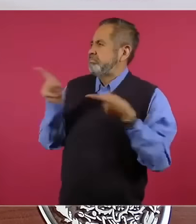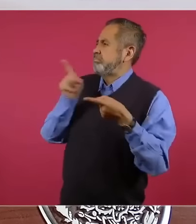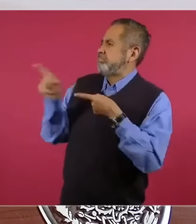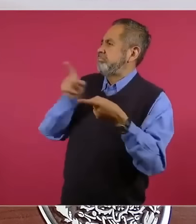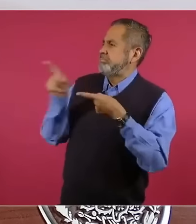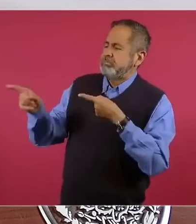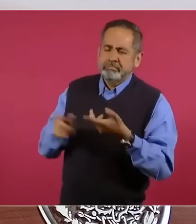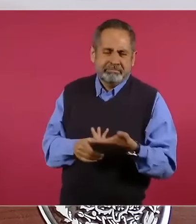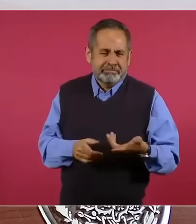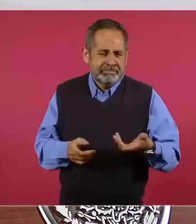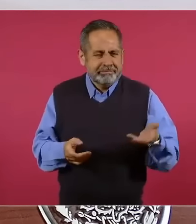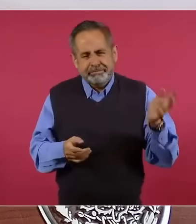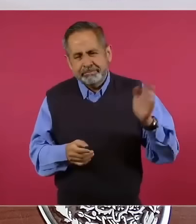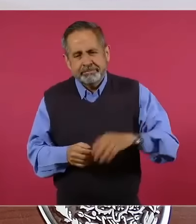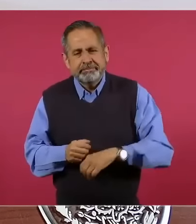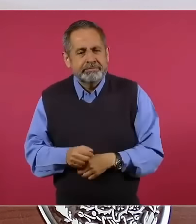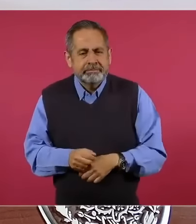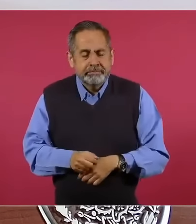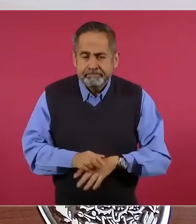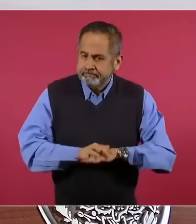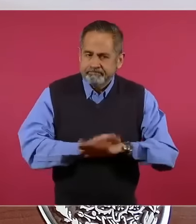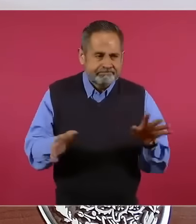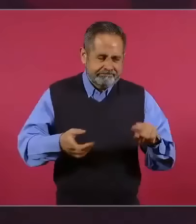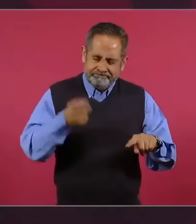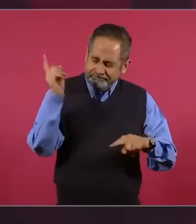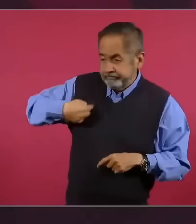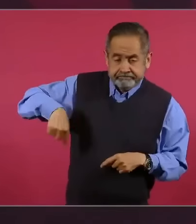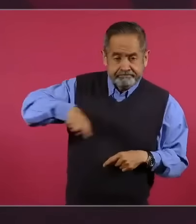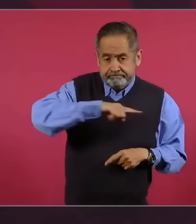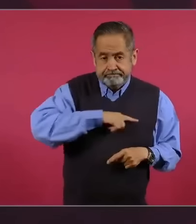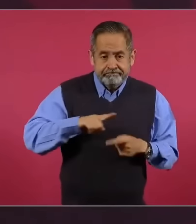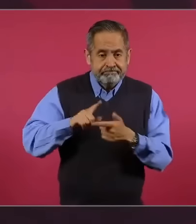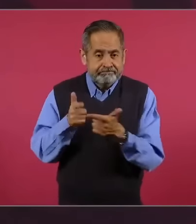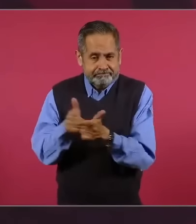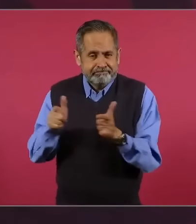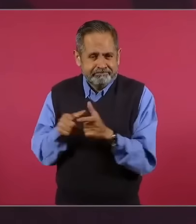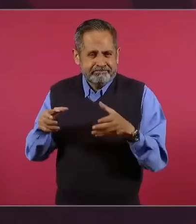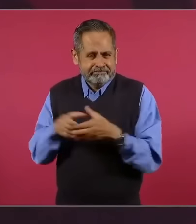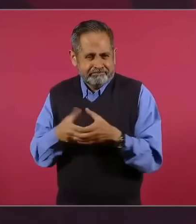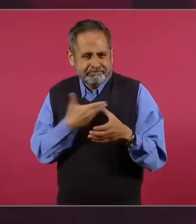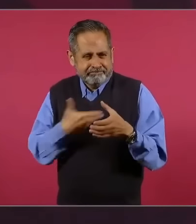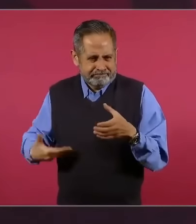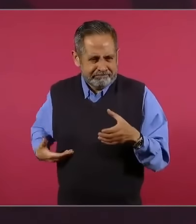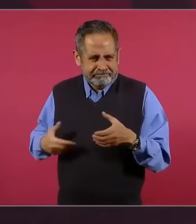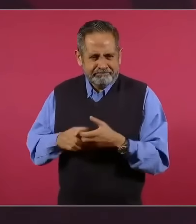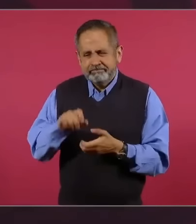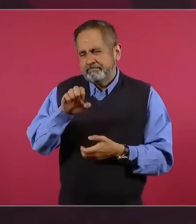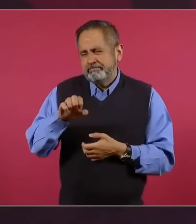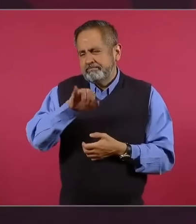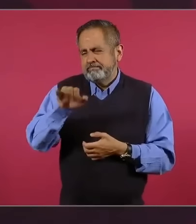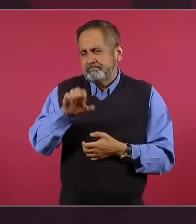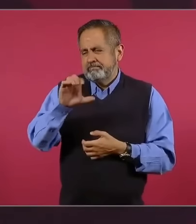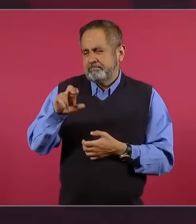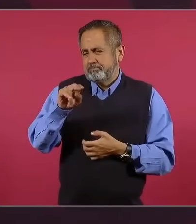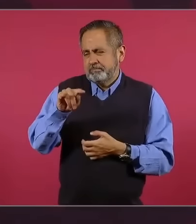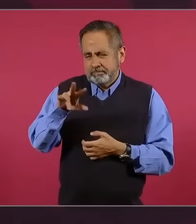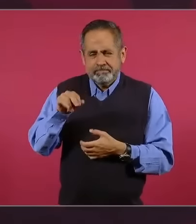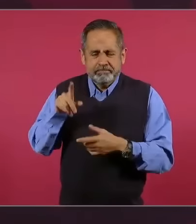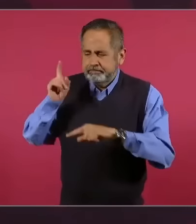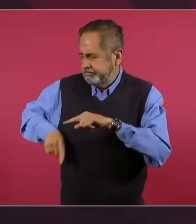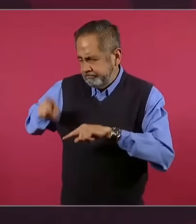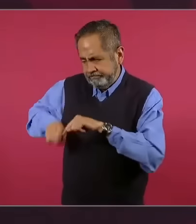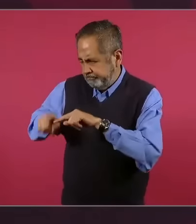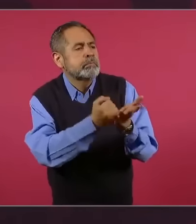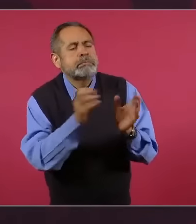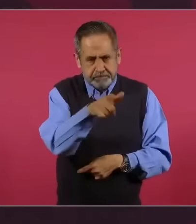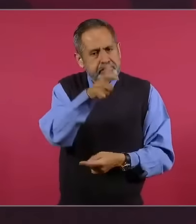Pero ya limpiamos el poder ejecutivo. Ya no hay condonaciones de